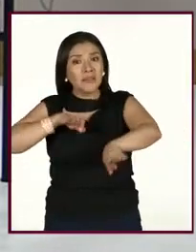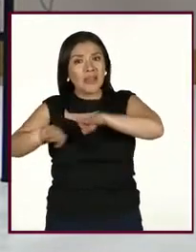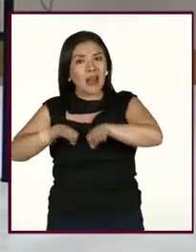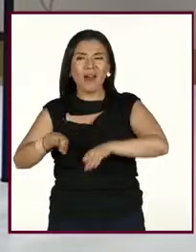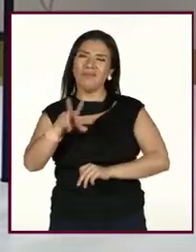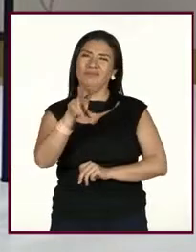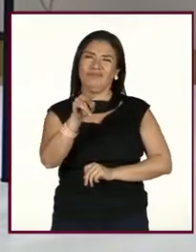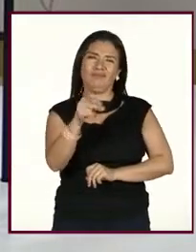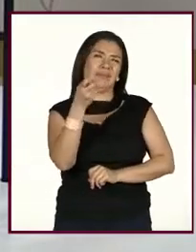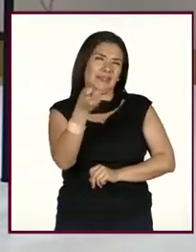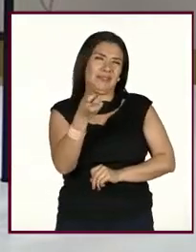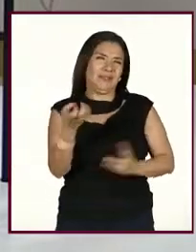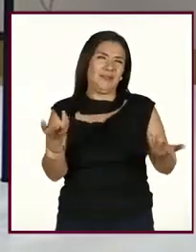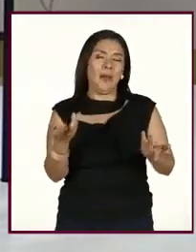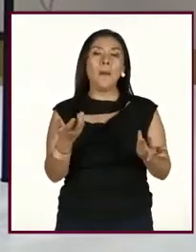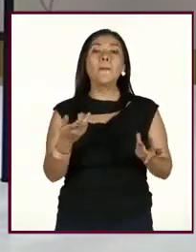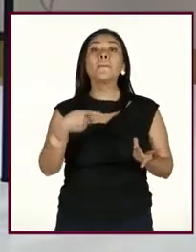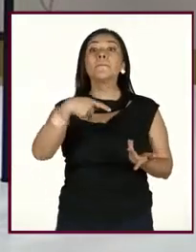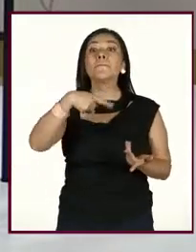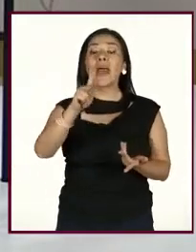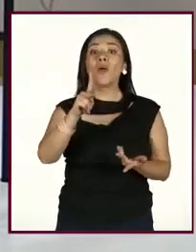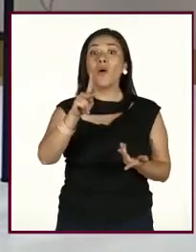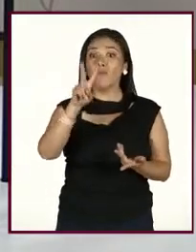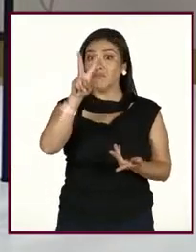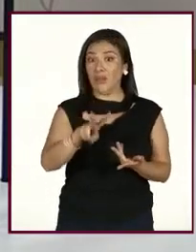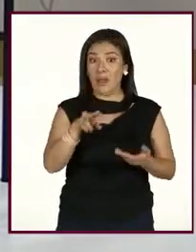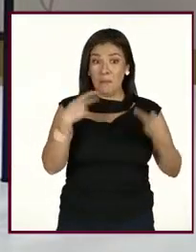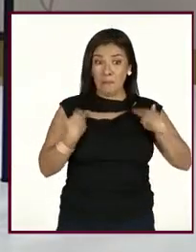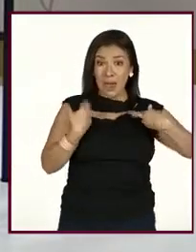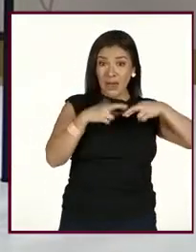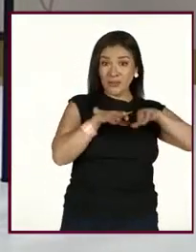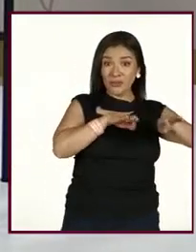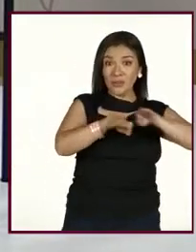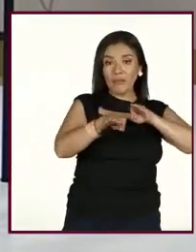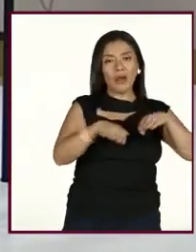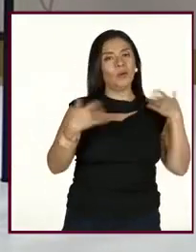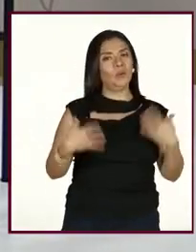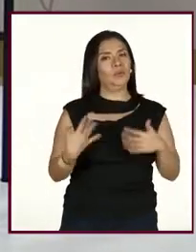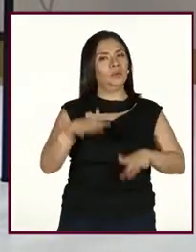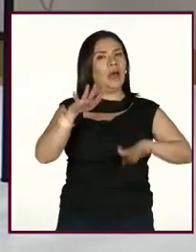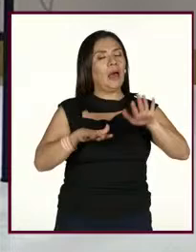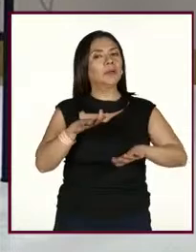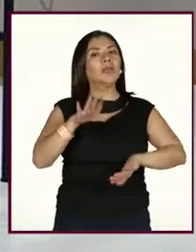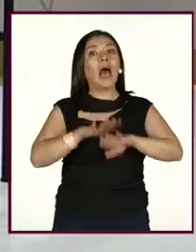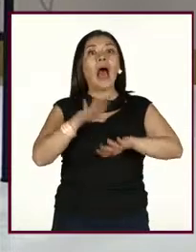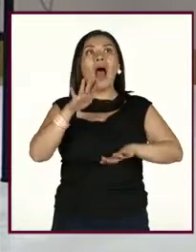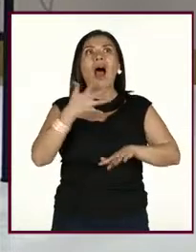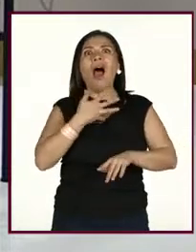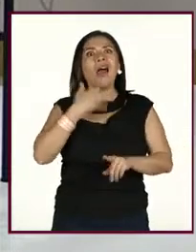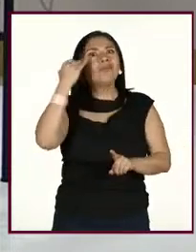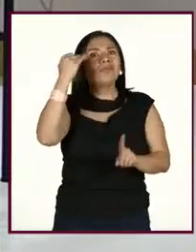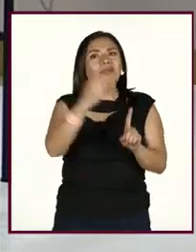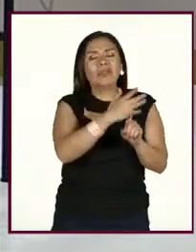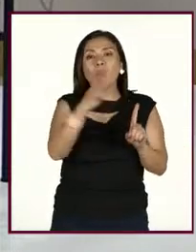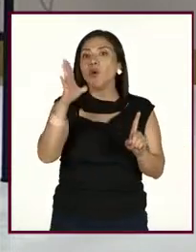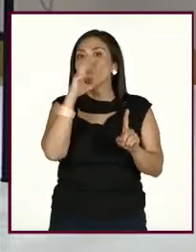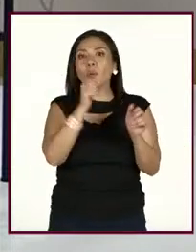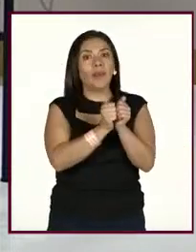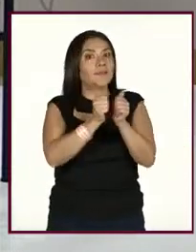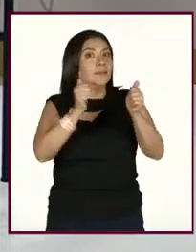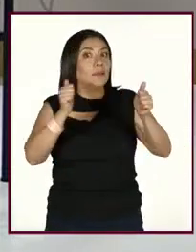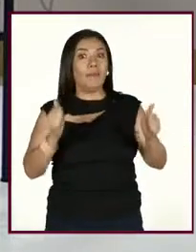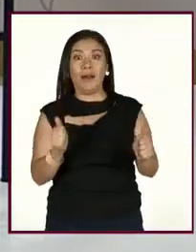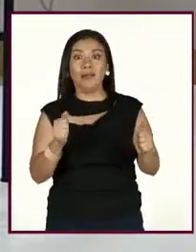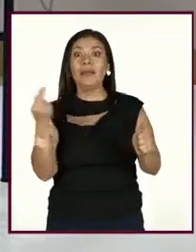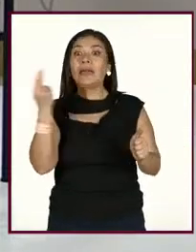embargo, esto en el docente a veces hay temporadas en que no se puede separar. Hay que